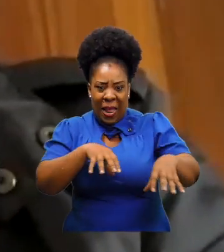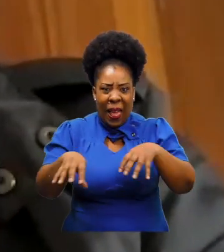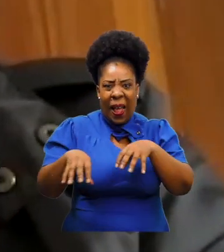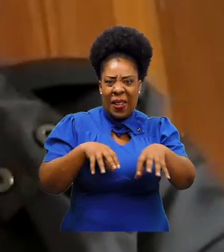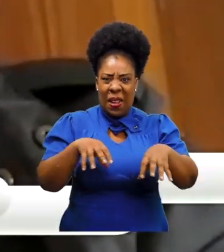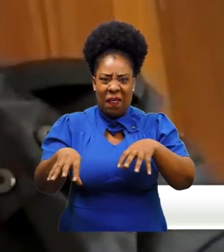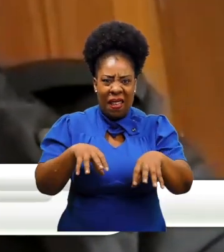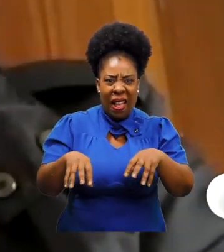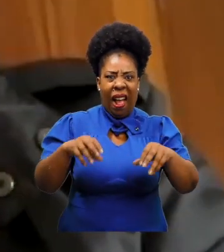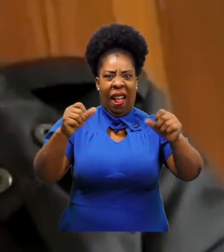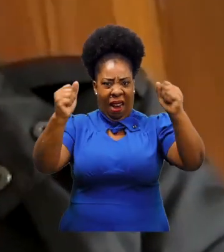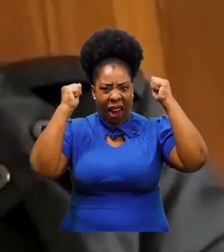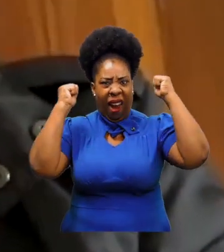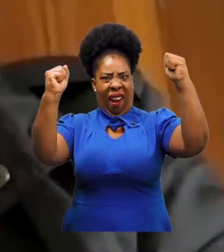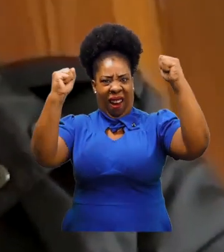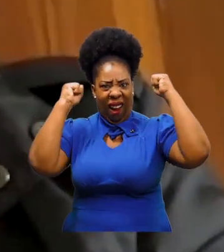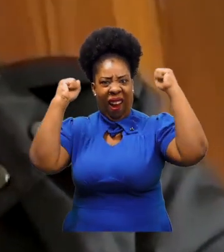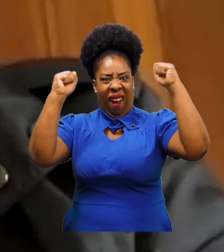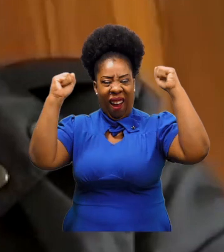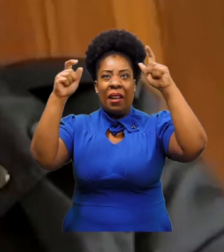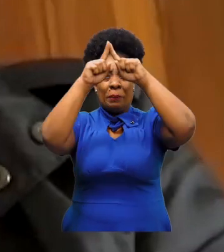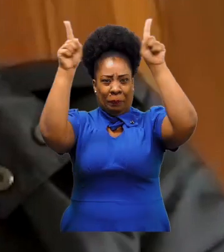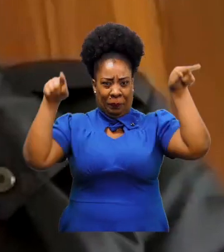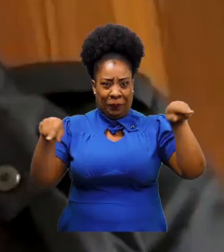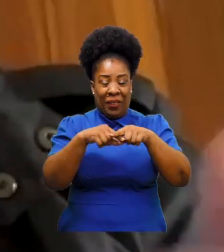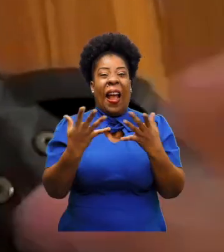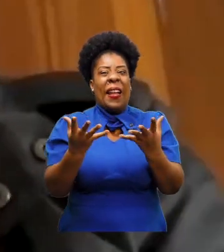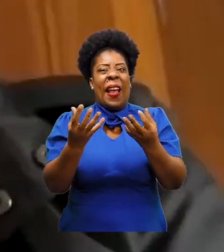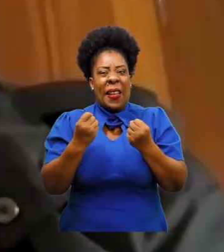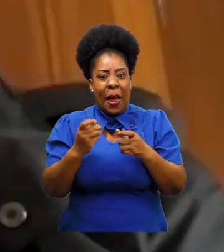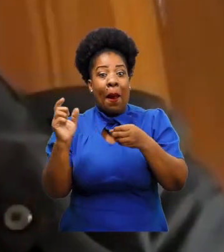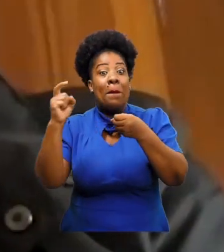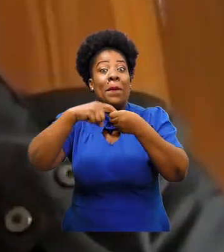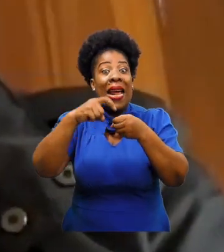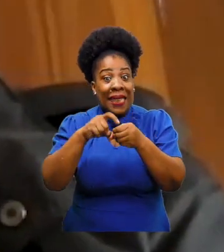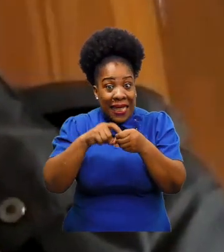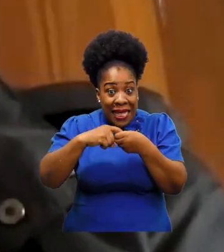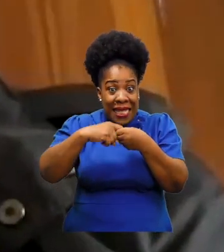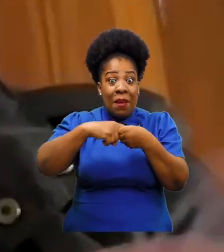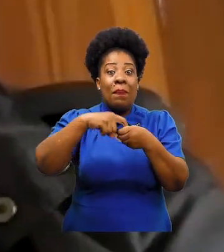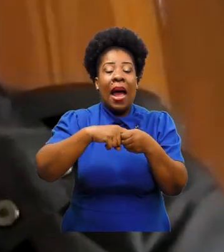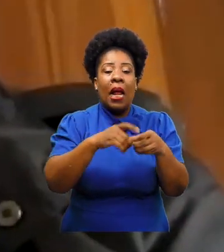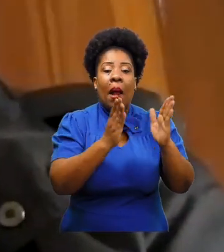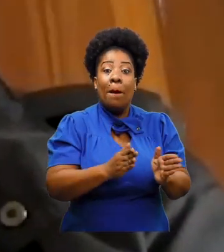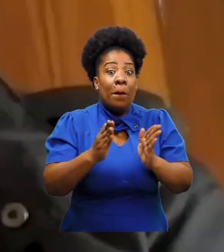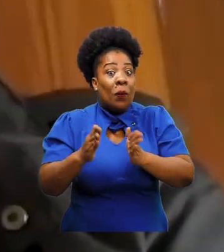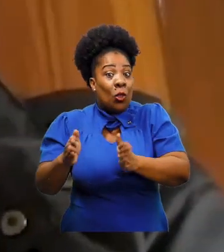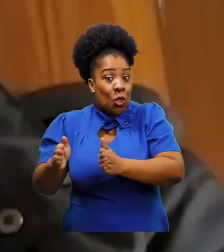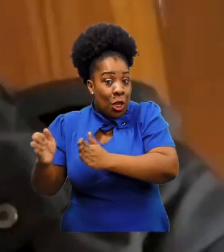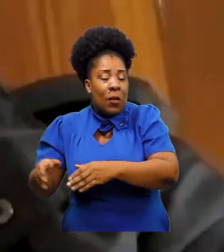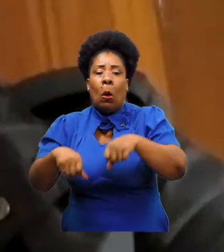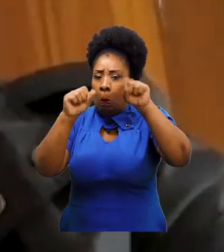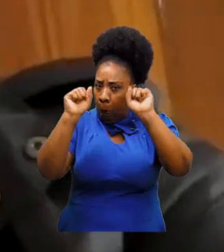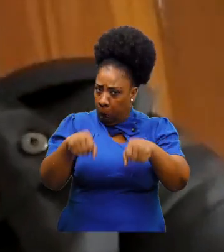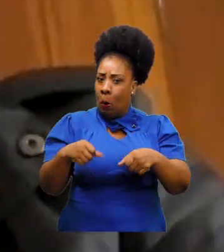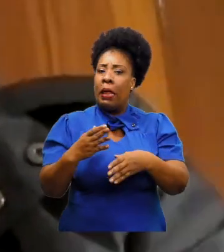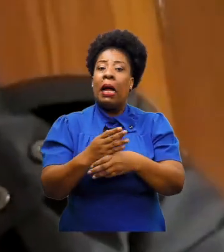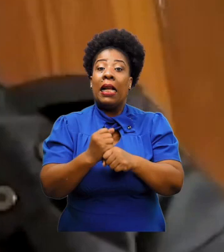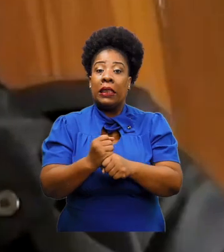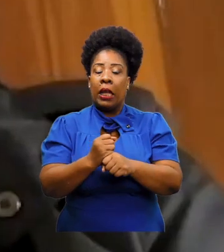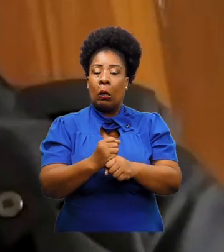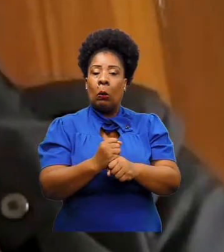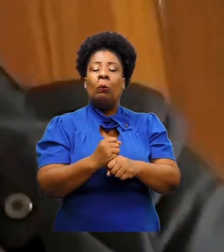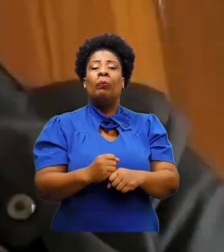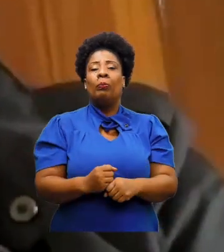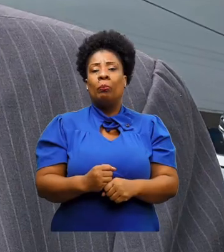momentos ventilando o que quieren intervenir en el procedimiento del recurso lo pueden hacer